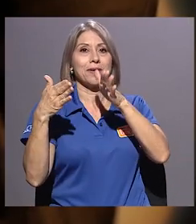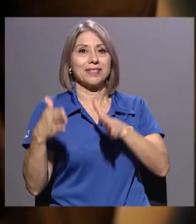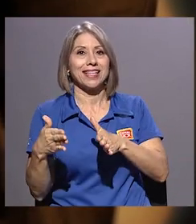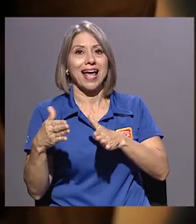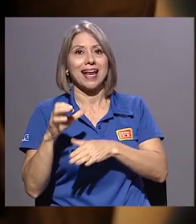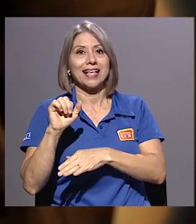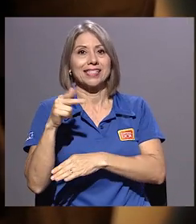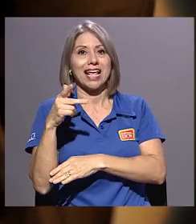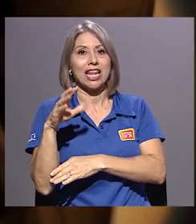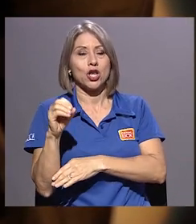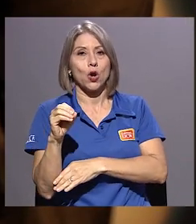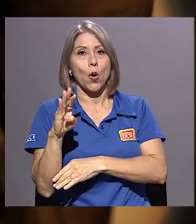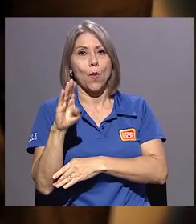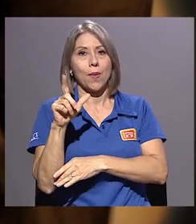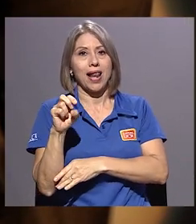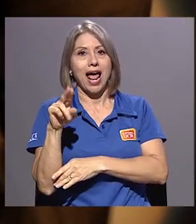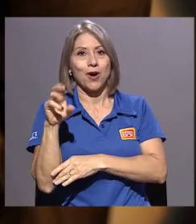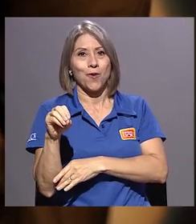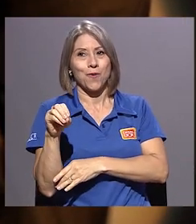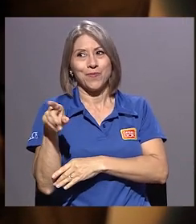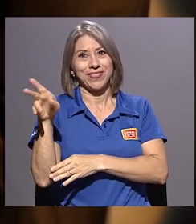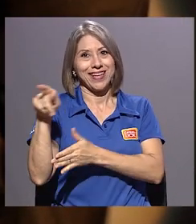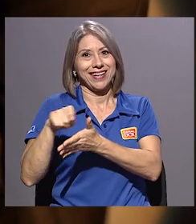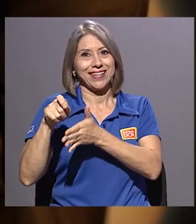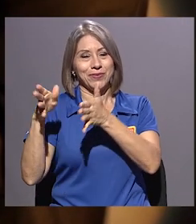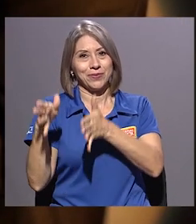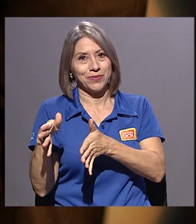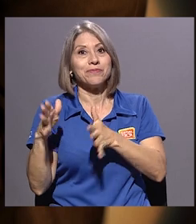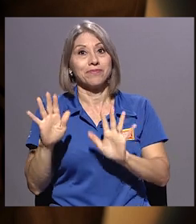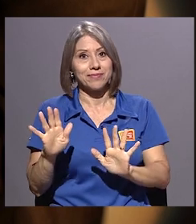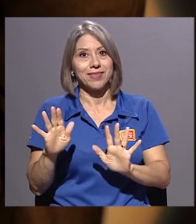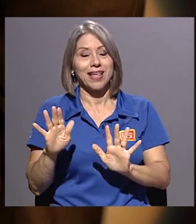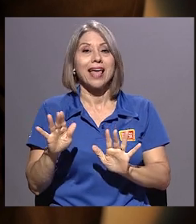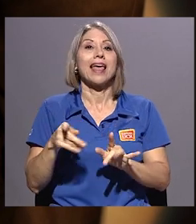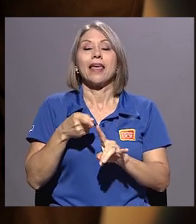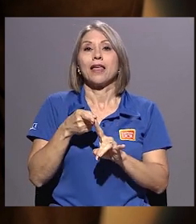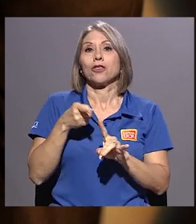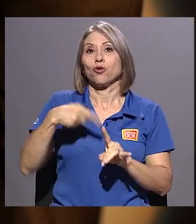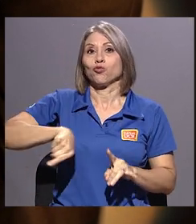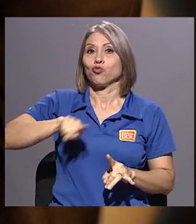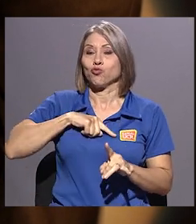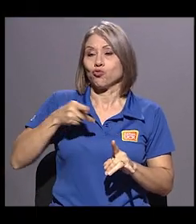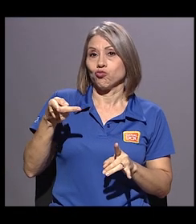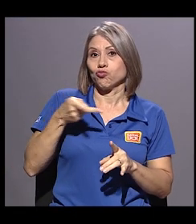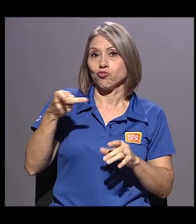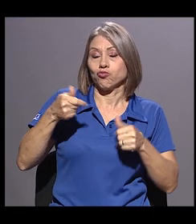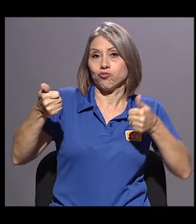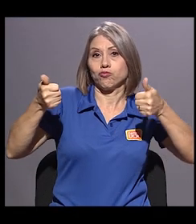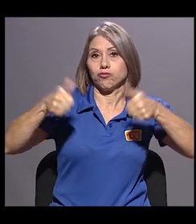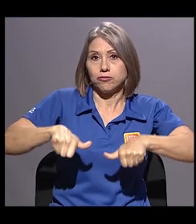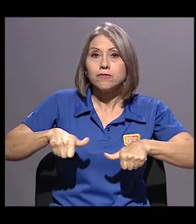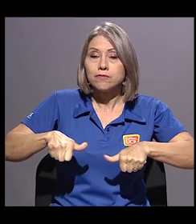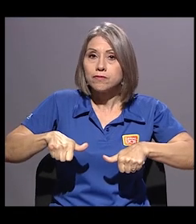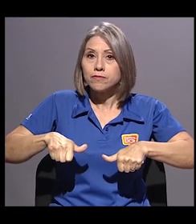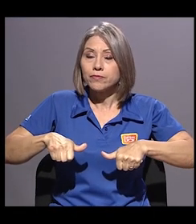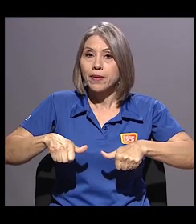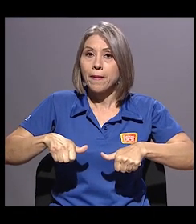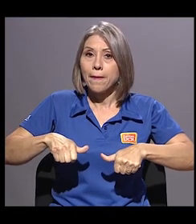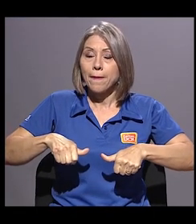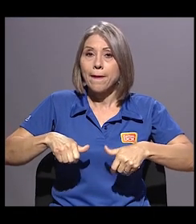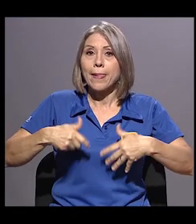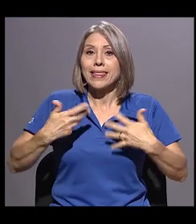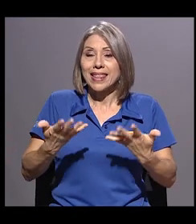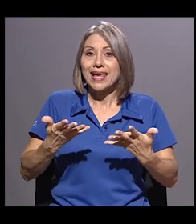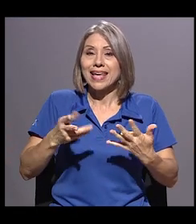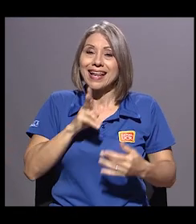estábamos hablando. O sea, desde el vamos proponemos un convenio de que la